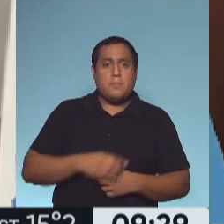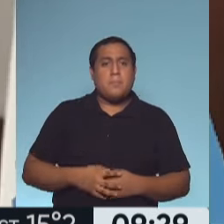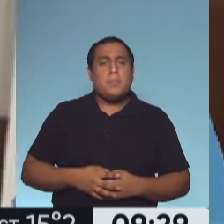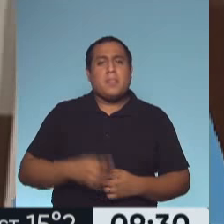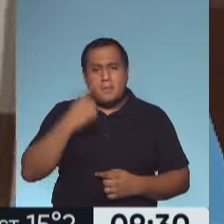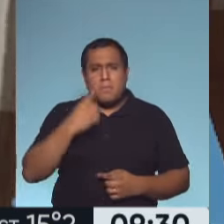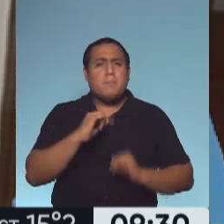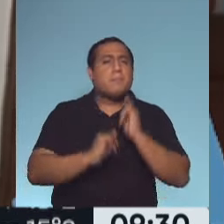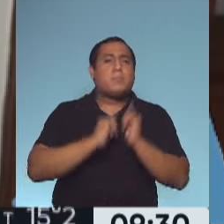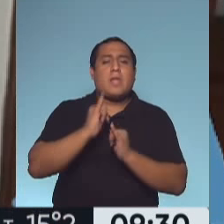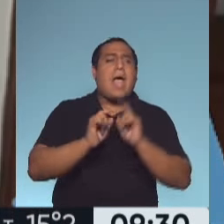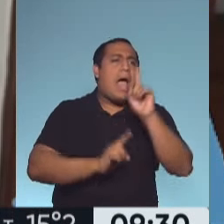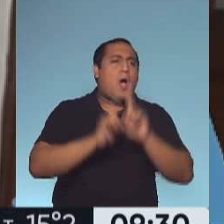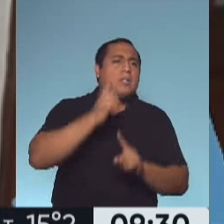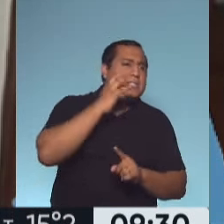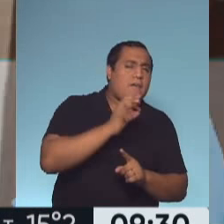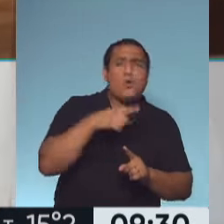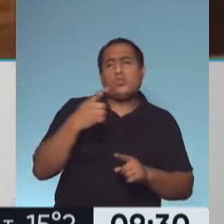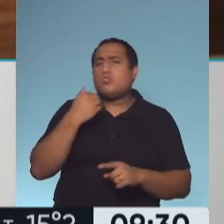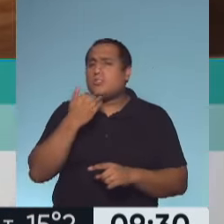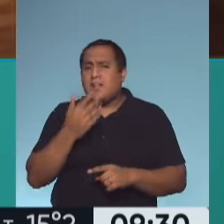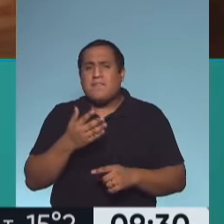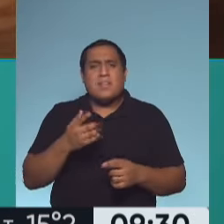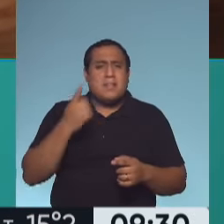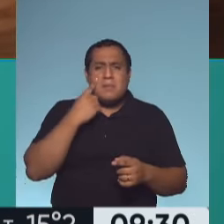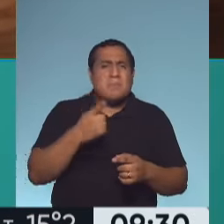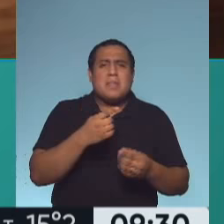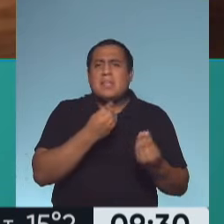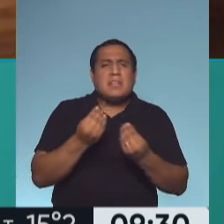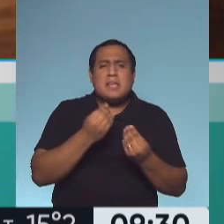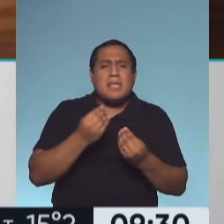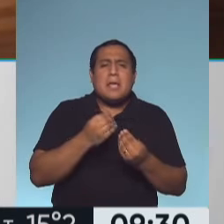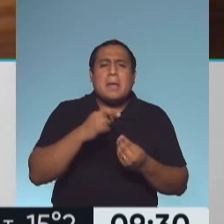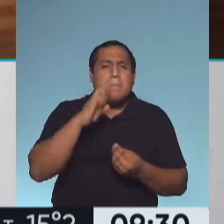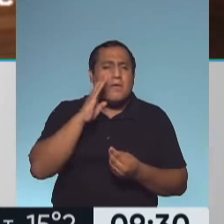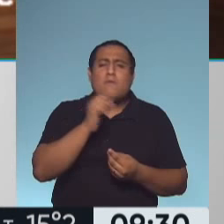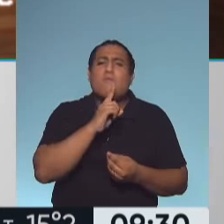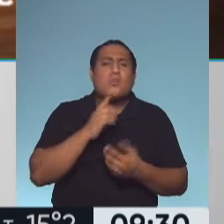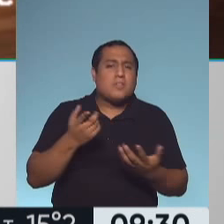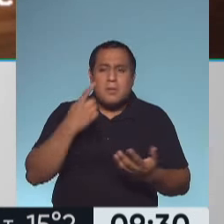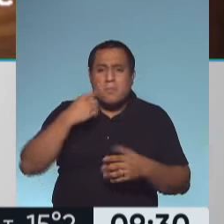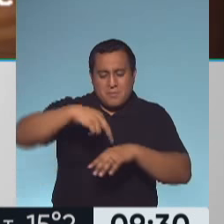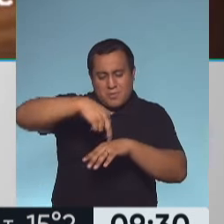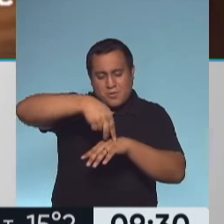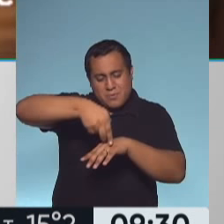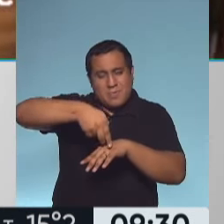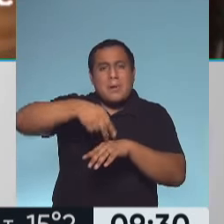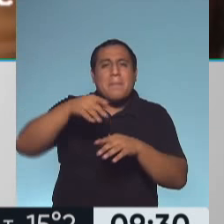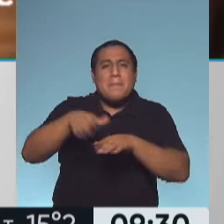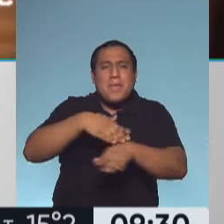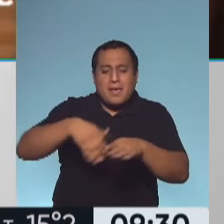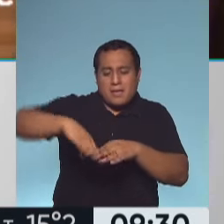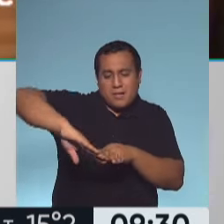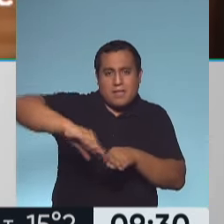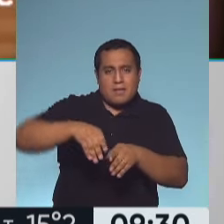gustaría explicar, porque en casa hay gente que lo sabe y otros que no, ¿para qué es el pivote? ¿Por qué hay que el pie da vuelta, no? El pivote es